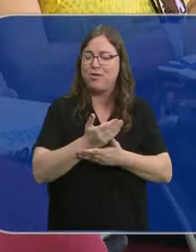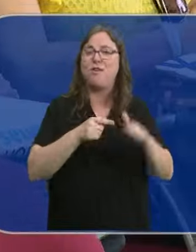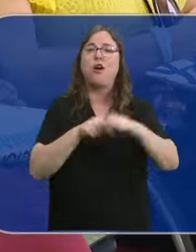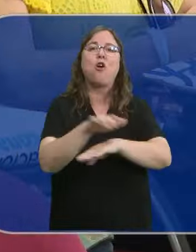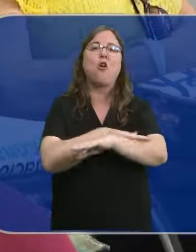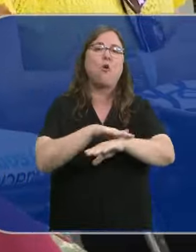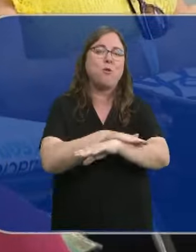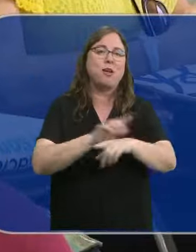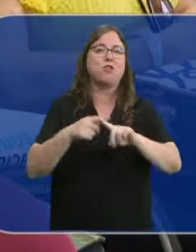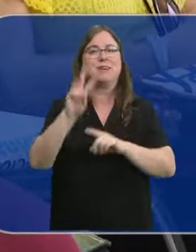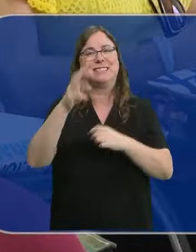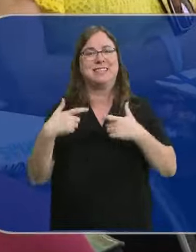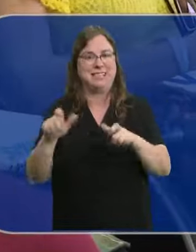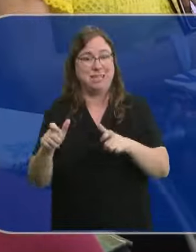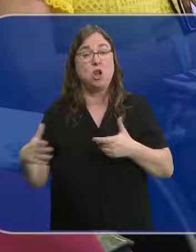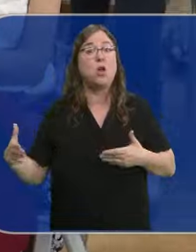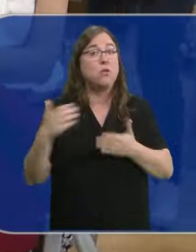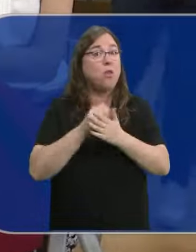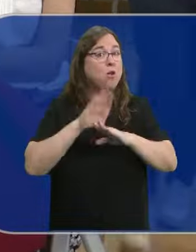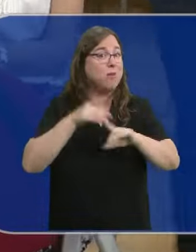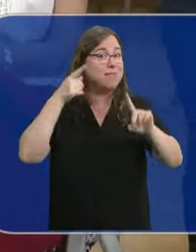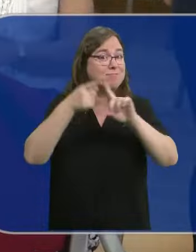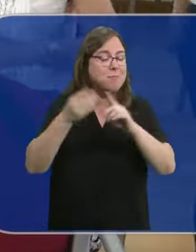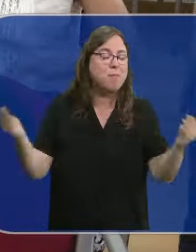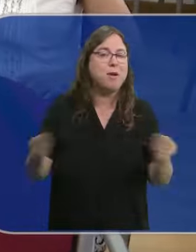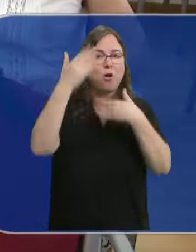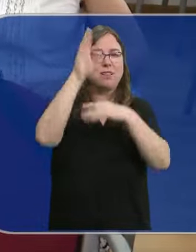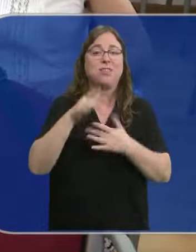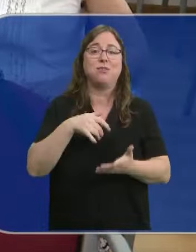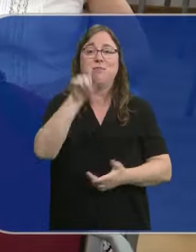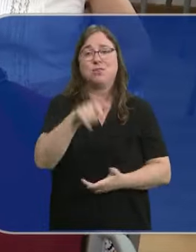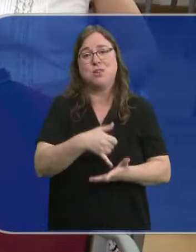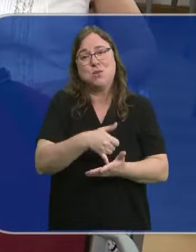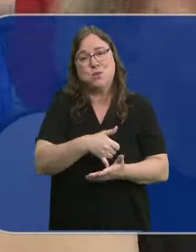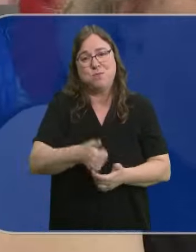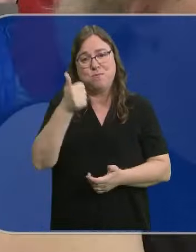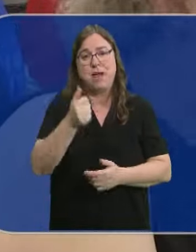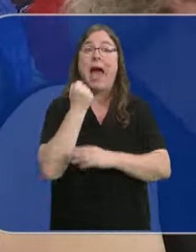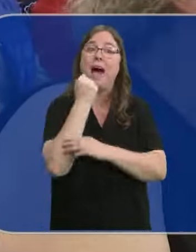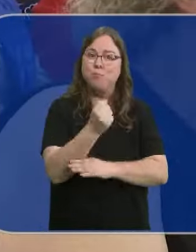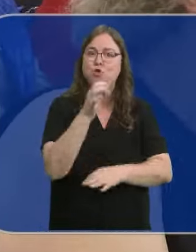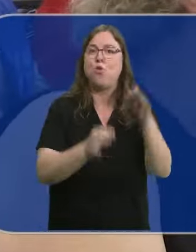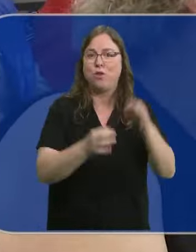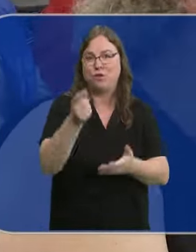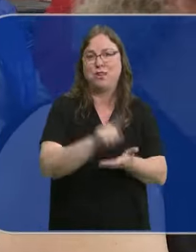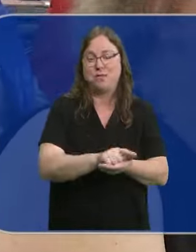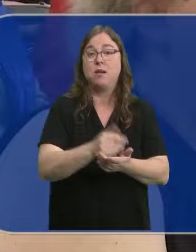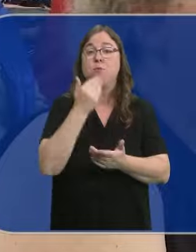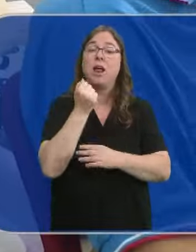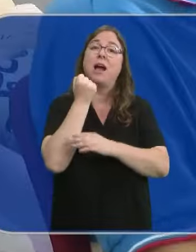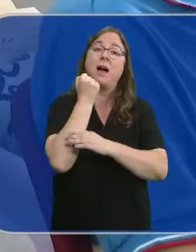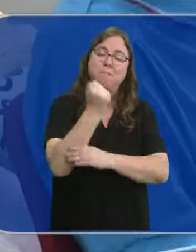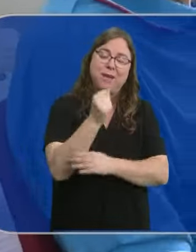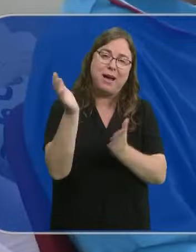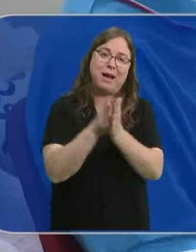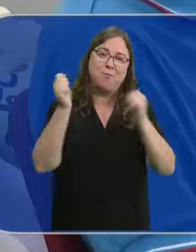Ejecutivo Regional y el Tercer Sector, todo para mejorar la atención a los más vulnerables y que se traduce en apoyo jurídico, como la aprobación de la Ley de